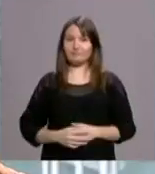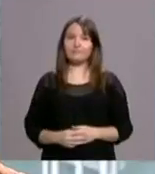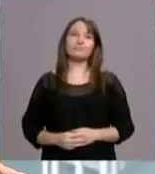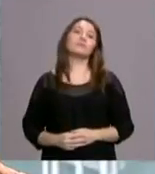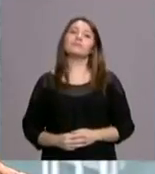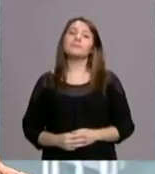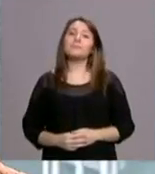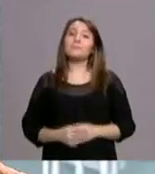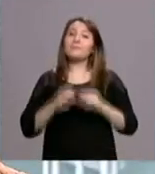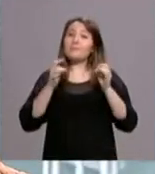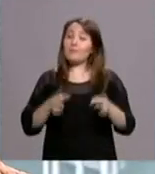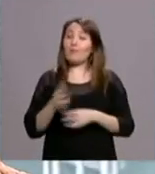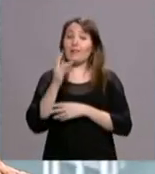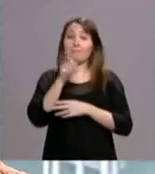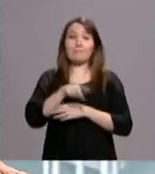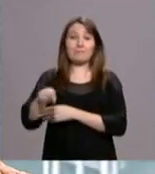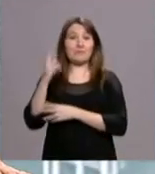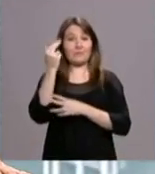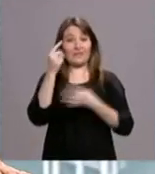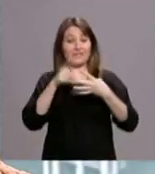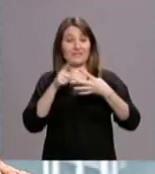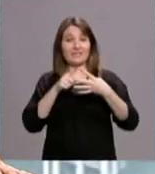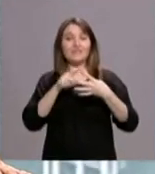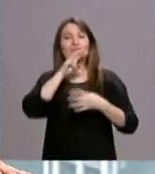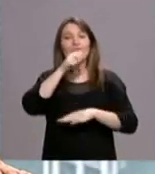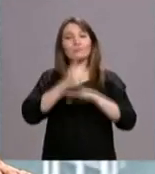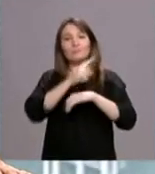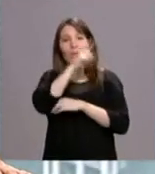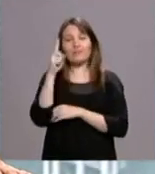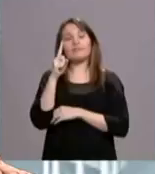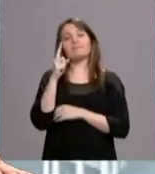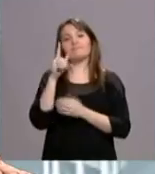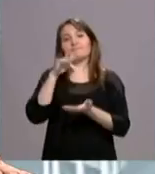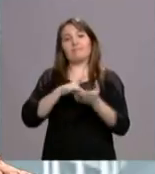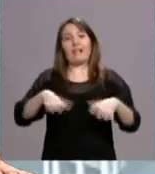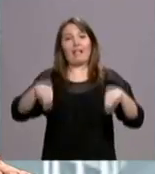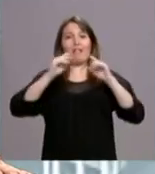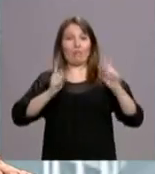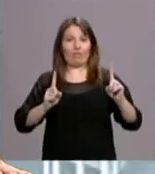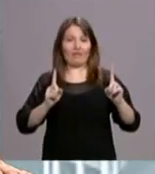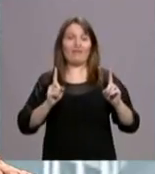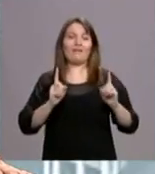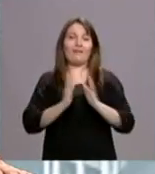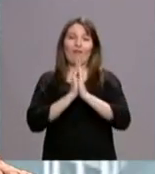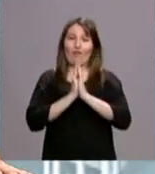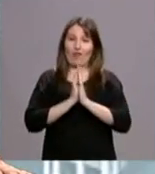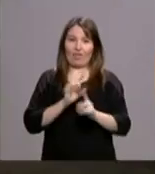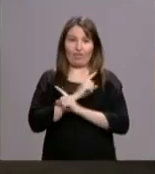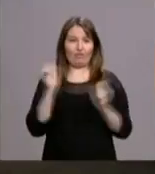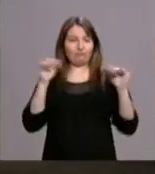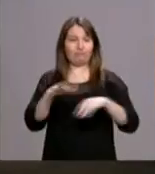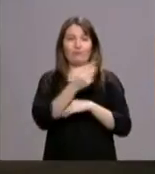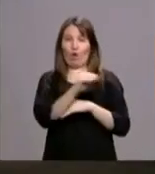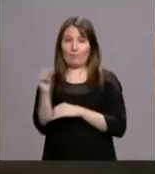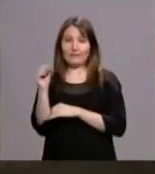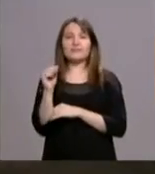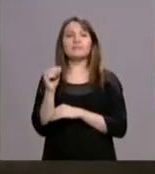Como cada primer viernes de mes, el arzobispo de Madrid celebró junto a los jóvenes de la diócesis una nueva vigilia de oración. Al encuentro acudieron